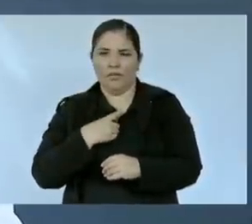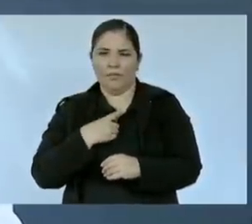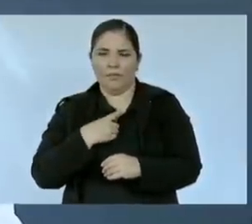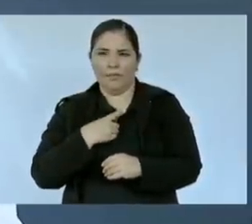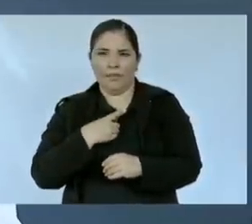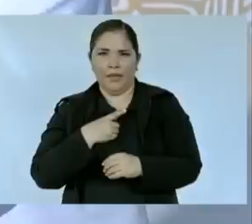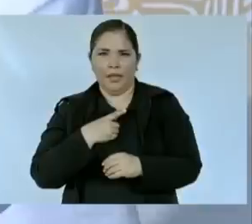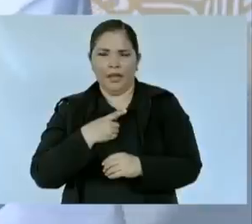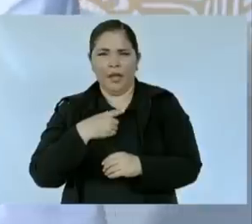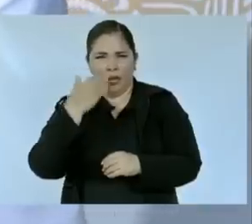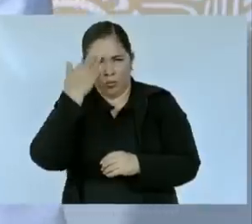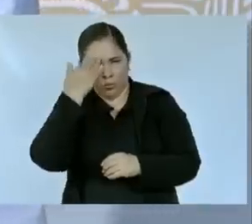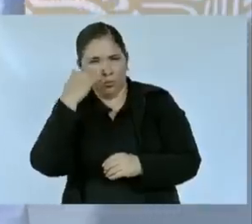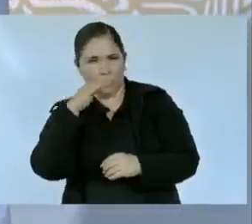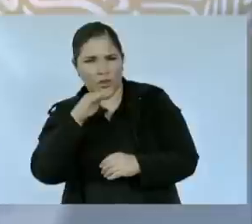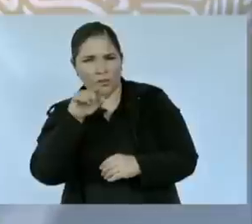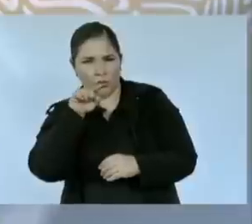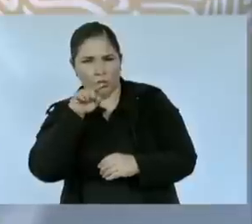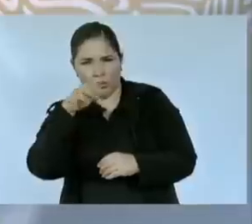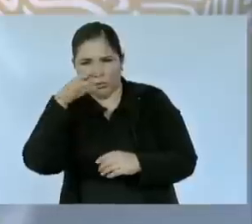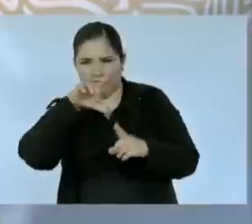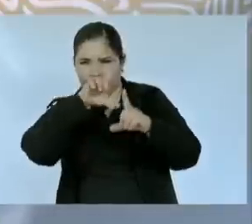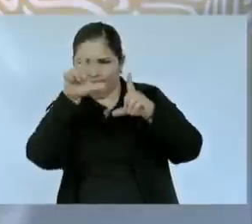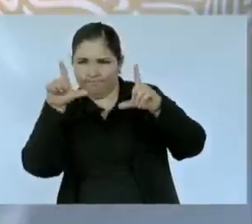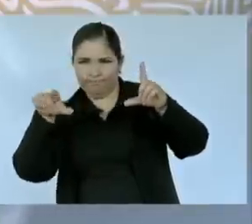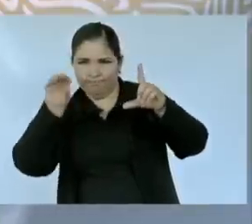que si yo conocía todo el país